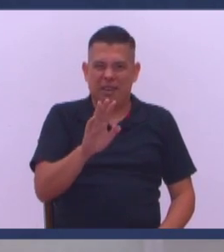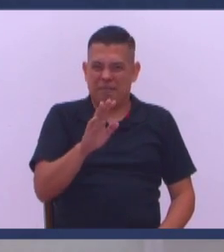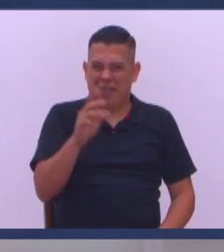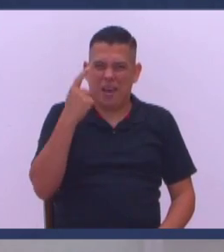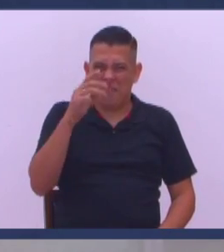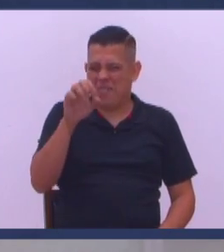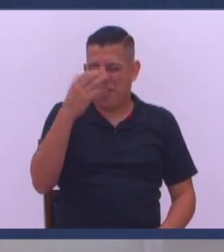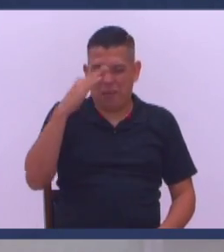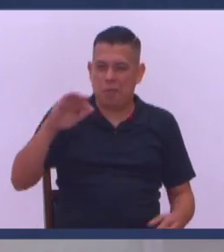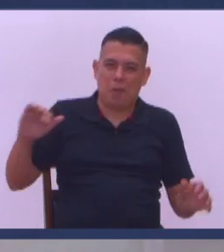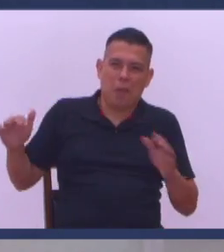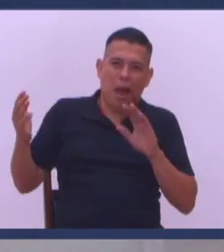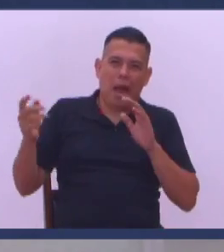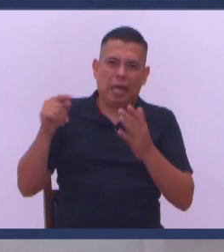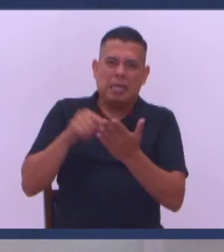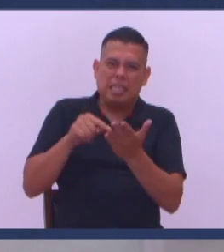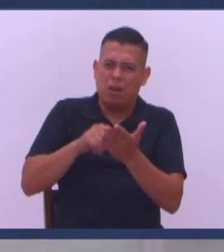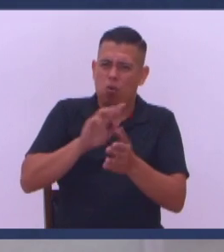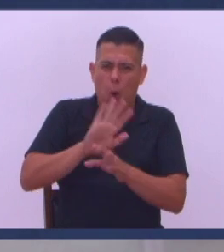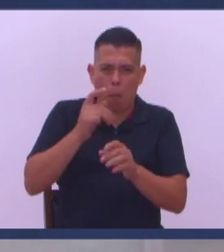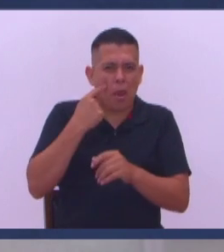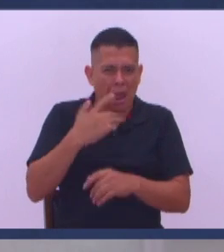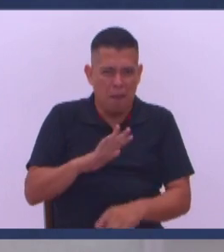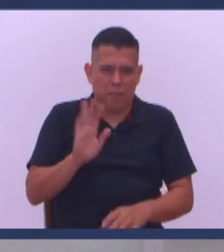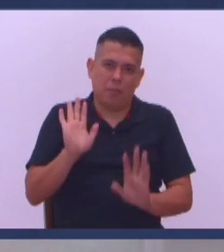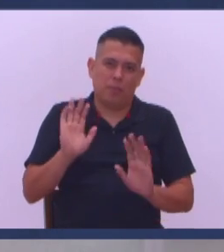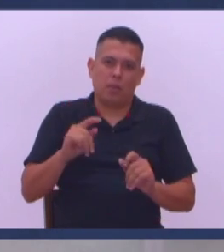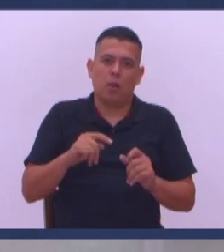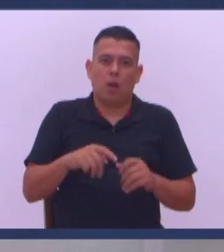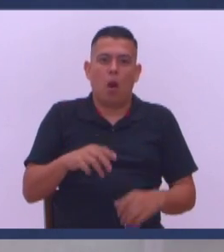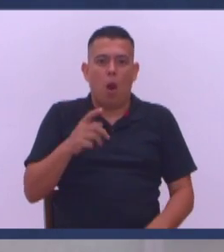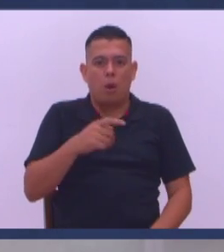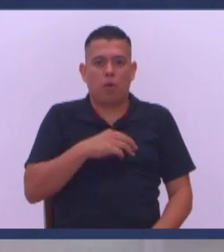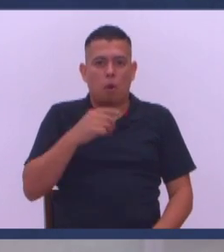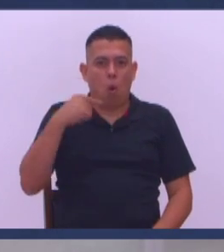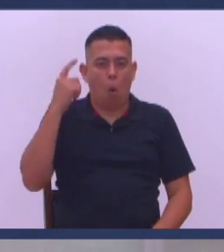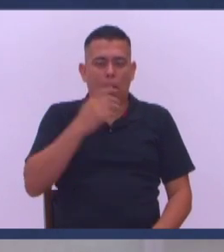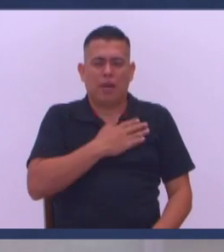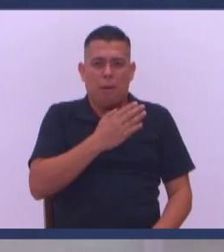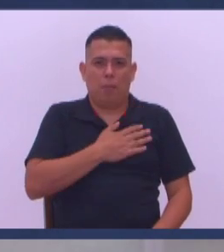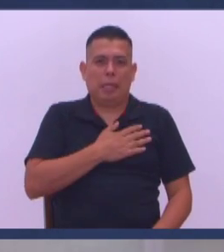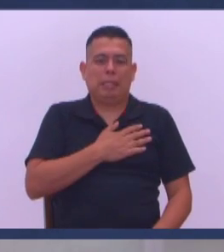No estoy criticando mujeres Estoy diciendo Que no hay nada más peligroso Que un hombre enamorado